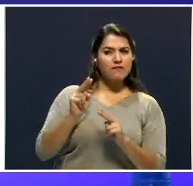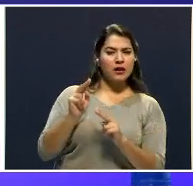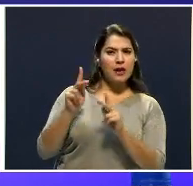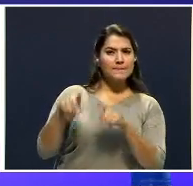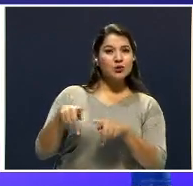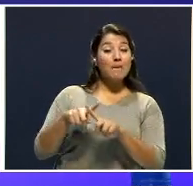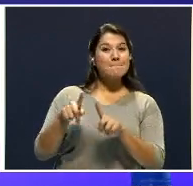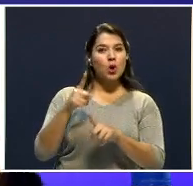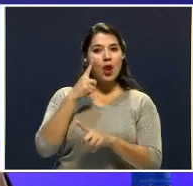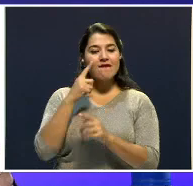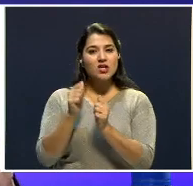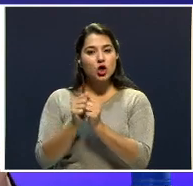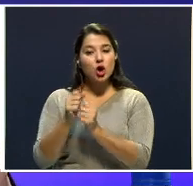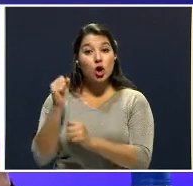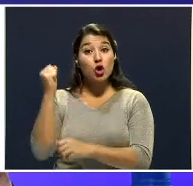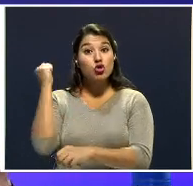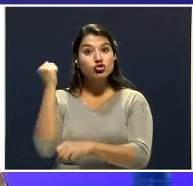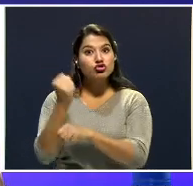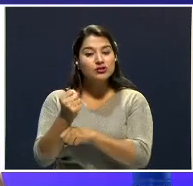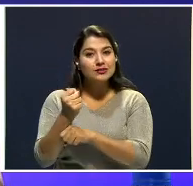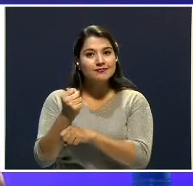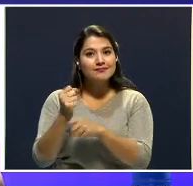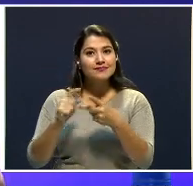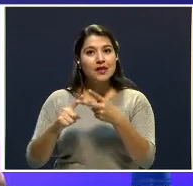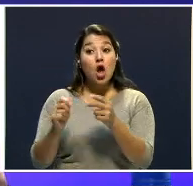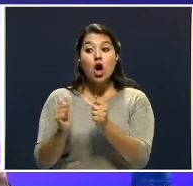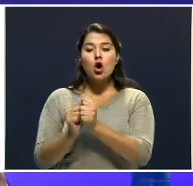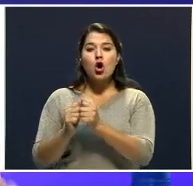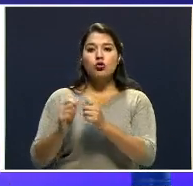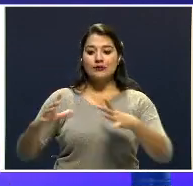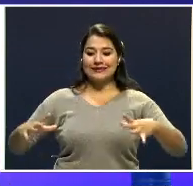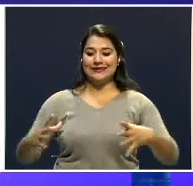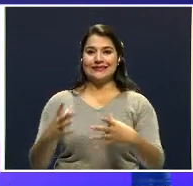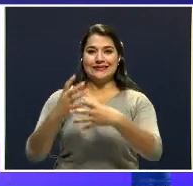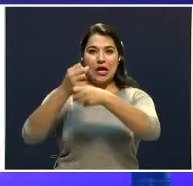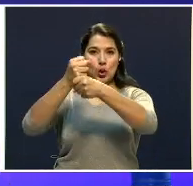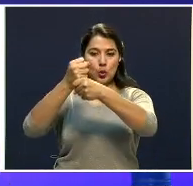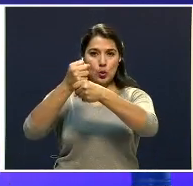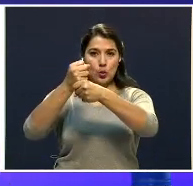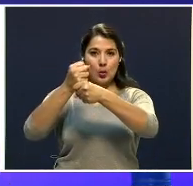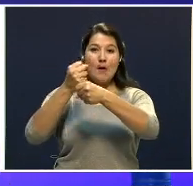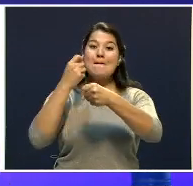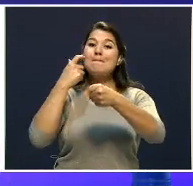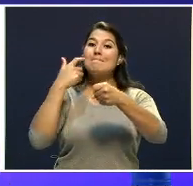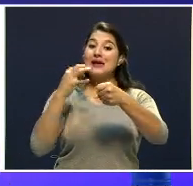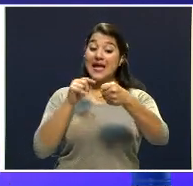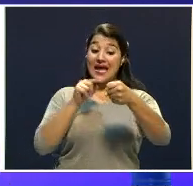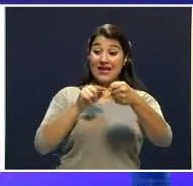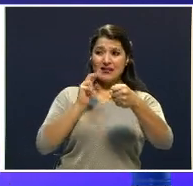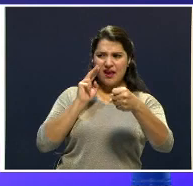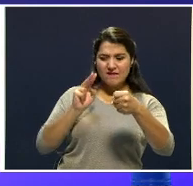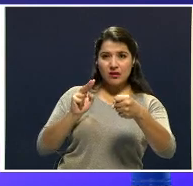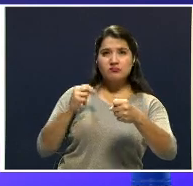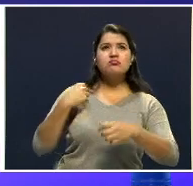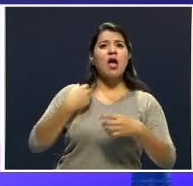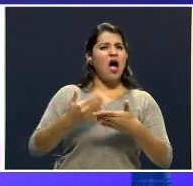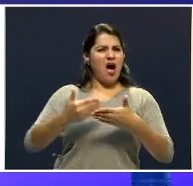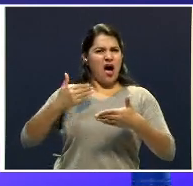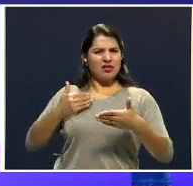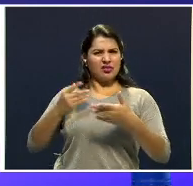cuchillo y un saco, similar al saco en el que aparece la niña.